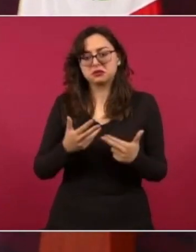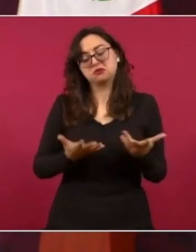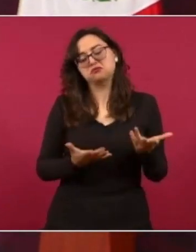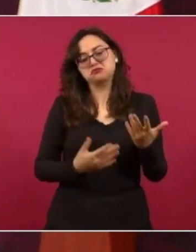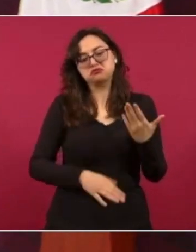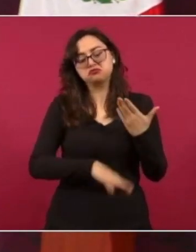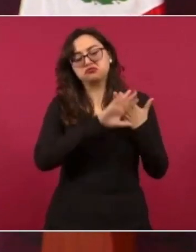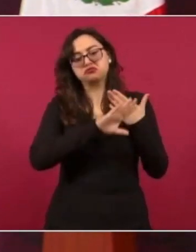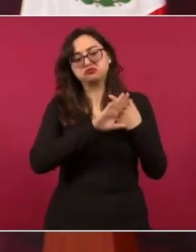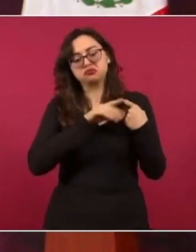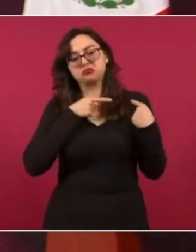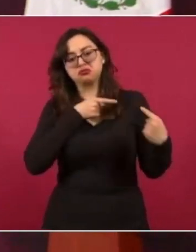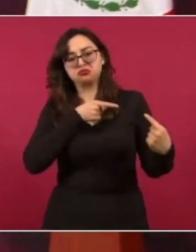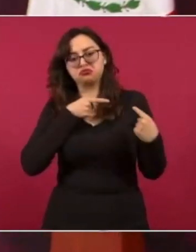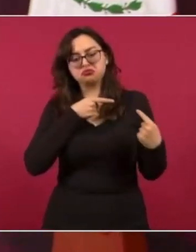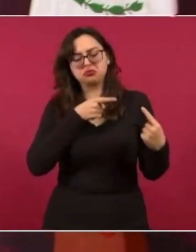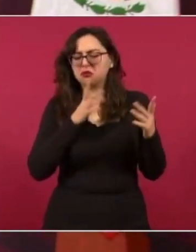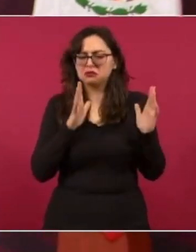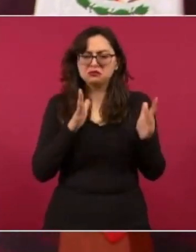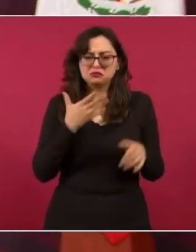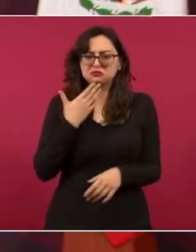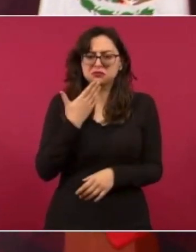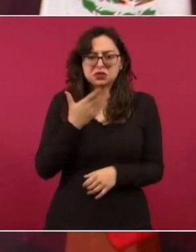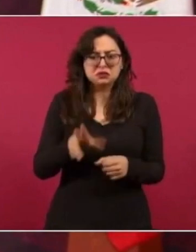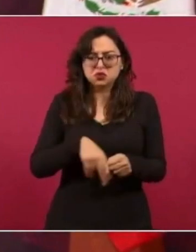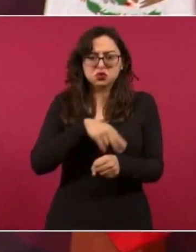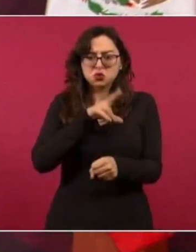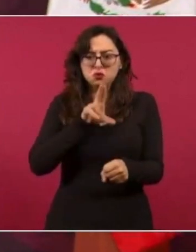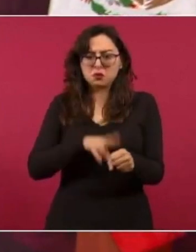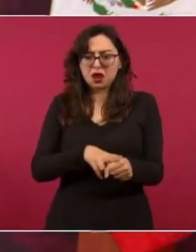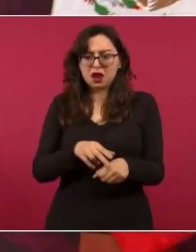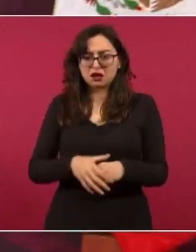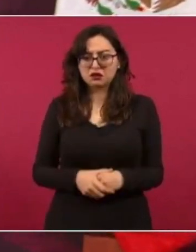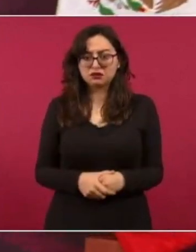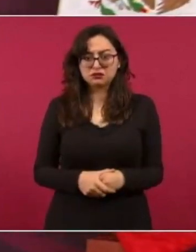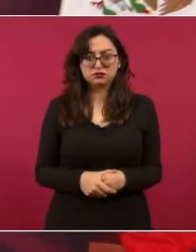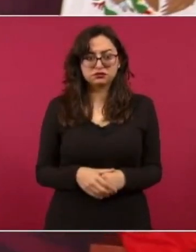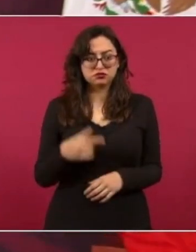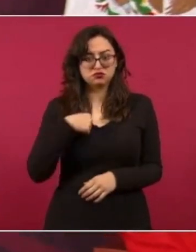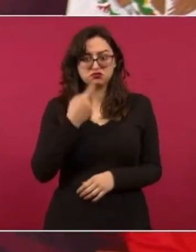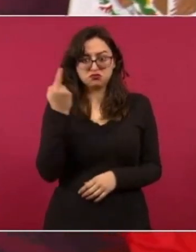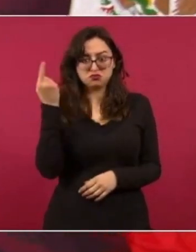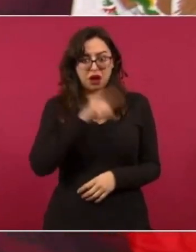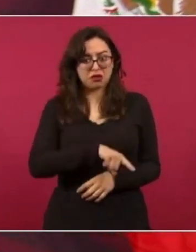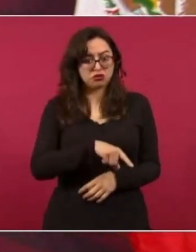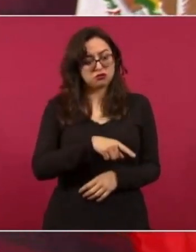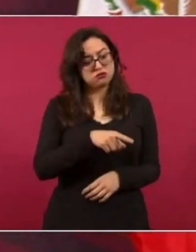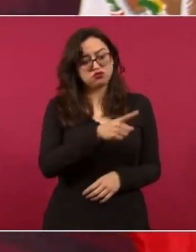pensemos de la misma manera, eso no es democracia.